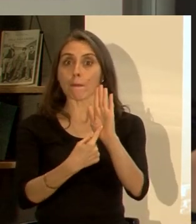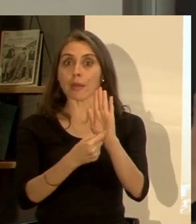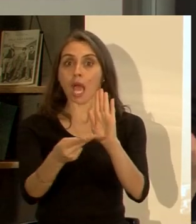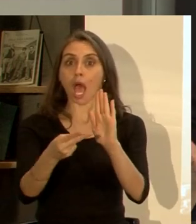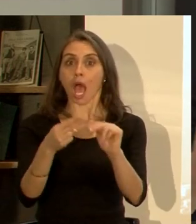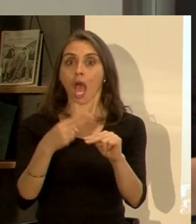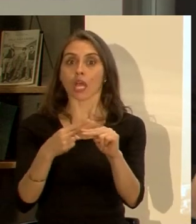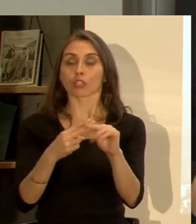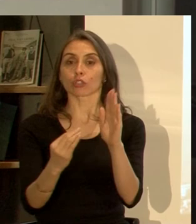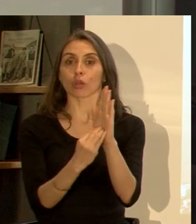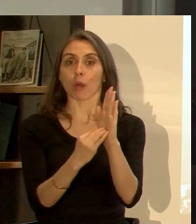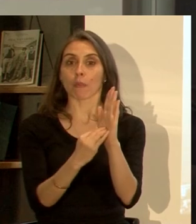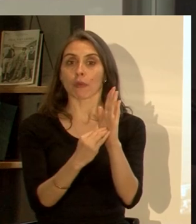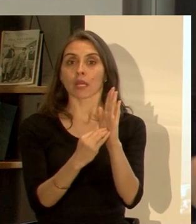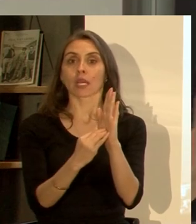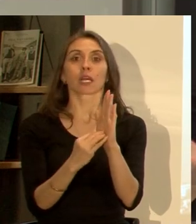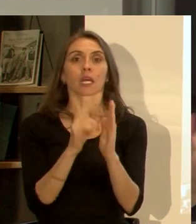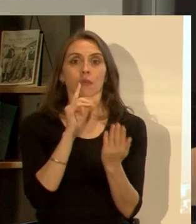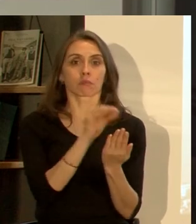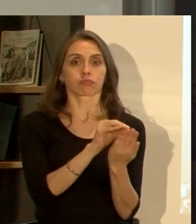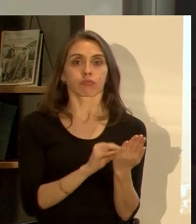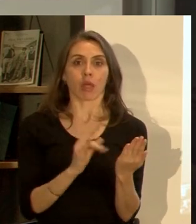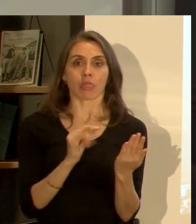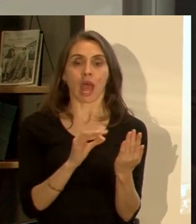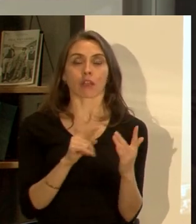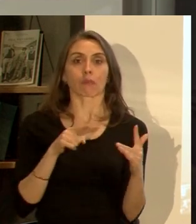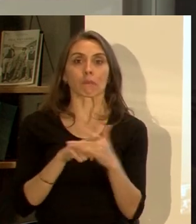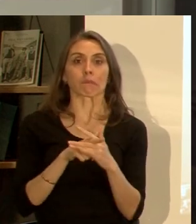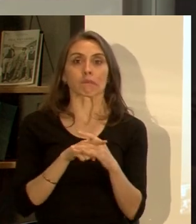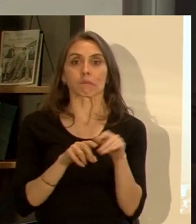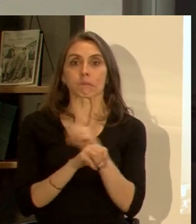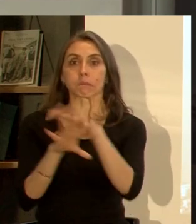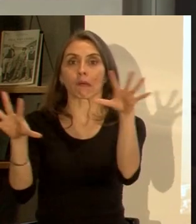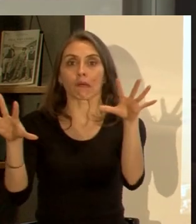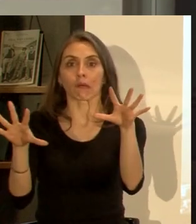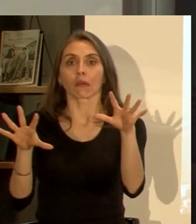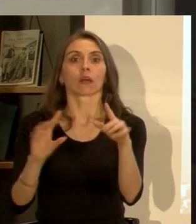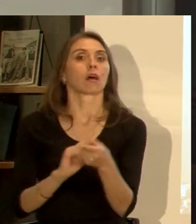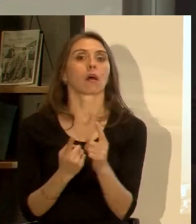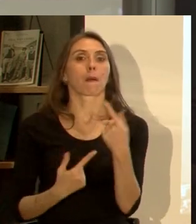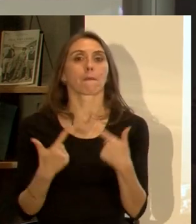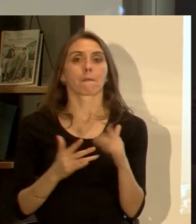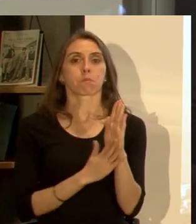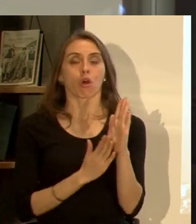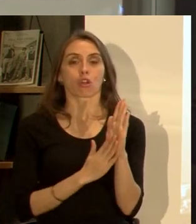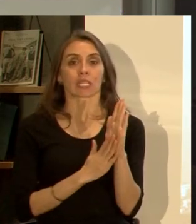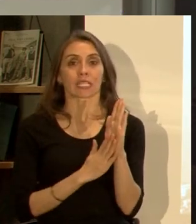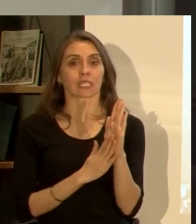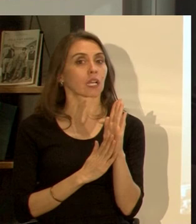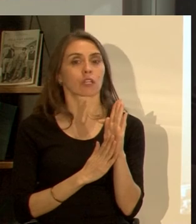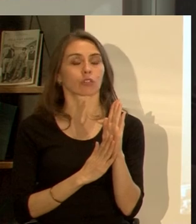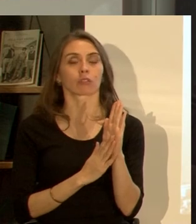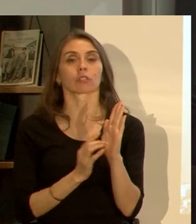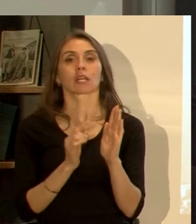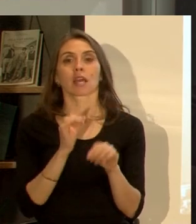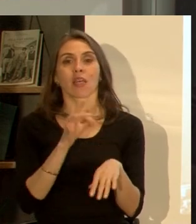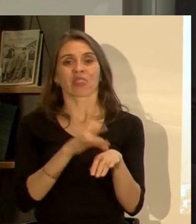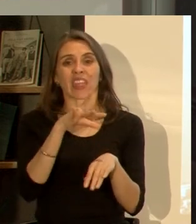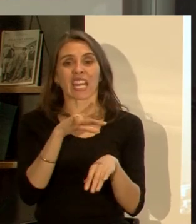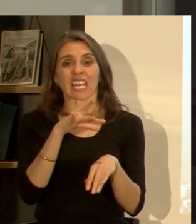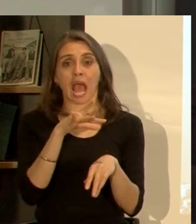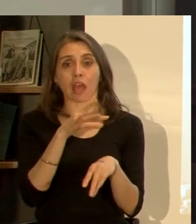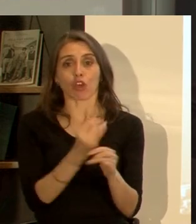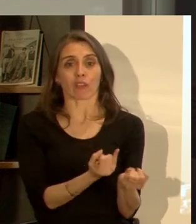apareció su nombre pues asociado a una base de datos porque se había filtrado entonces a raíz de todo esto vino toda una política de manejo de datos sensibles